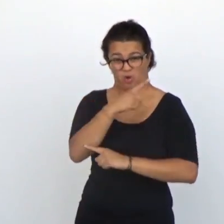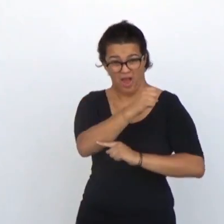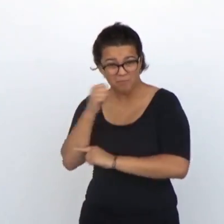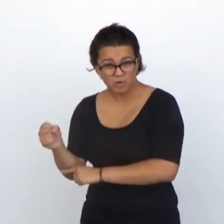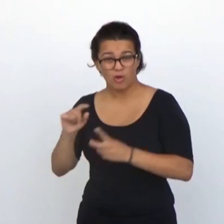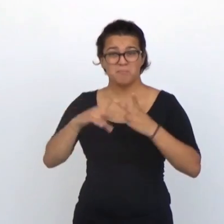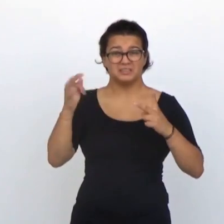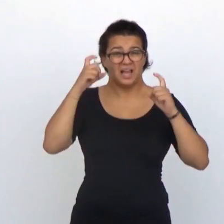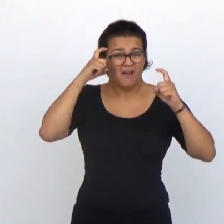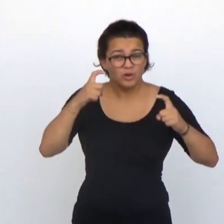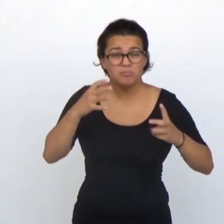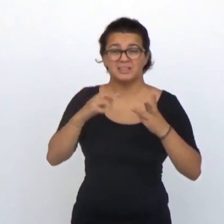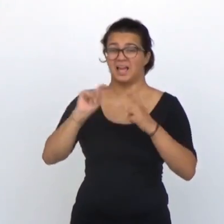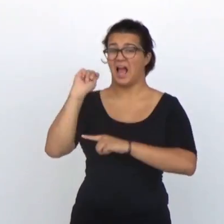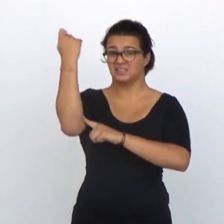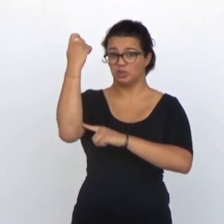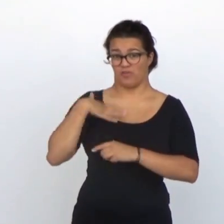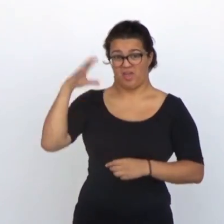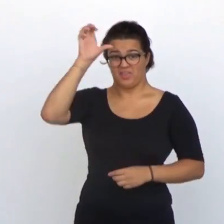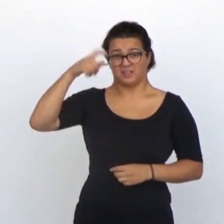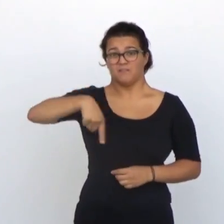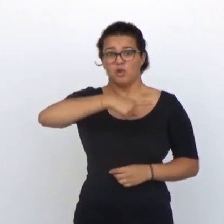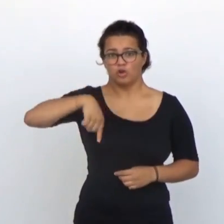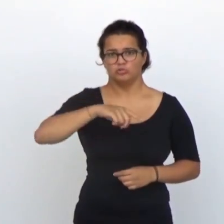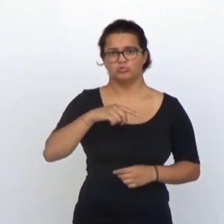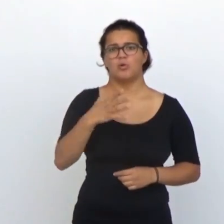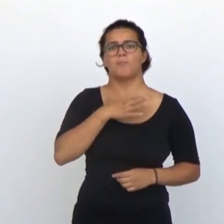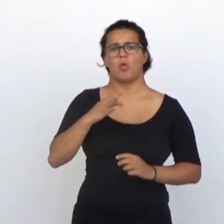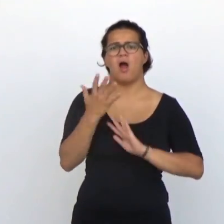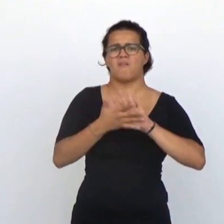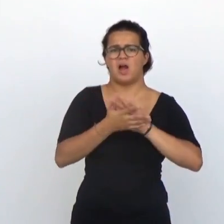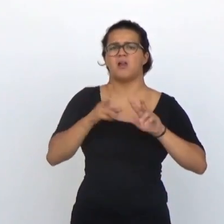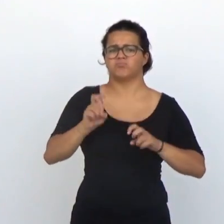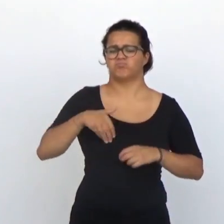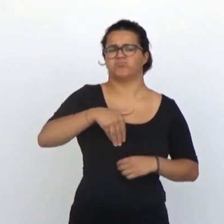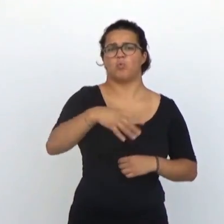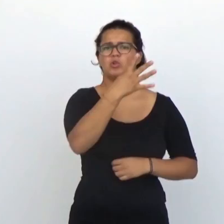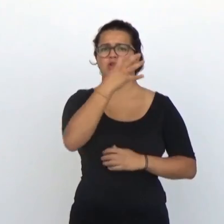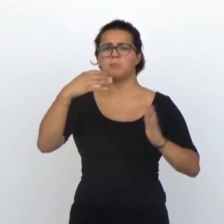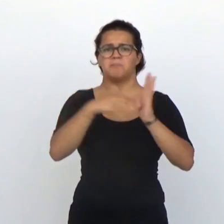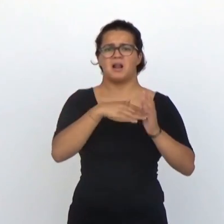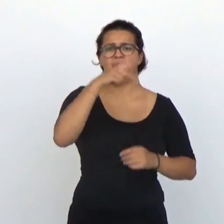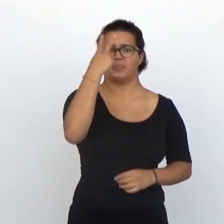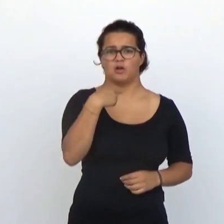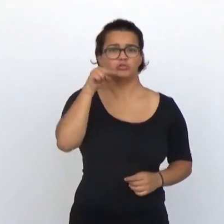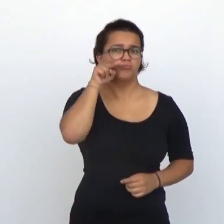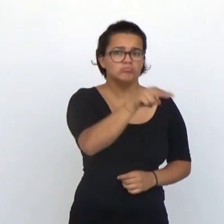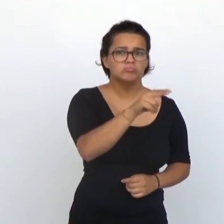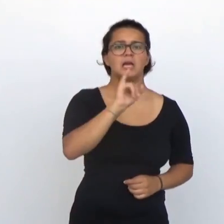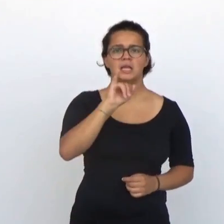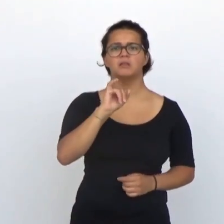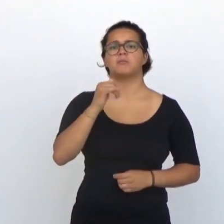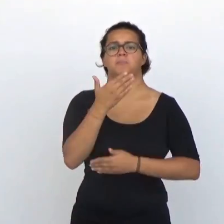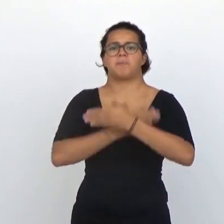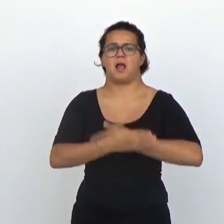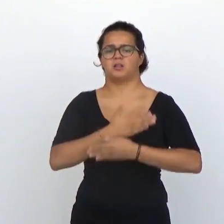Con ese apoyo y con el esfuerzo y el acierto de los neurocientíficos pronto serán al menos 400.000 los ciegos